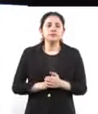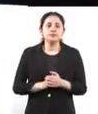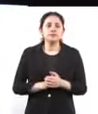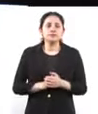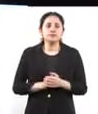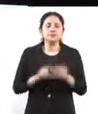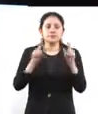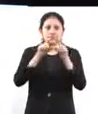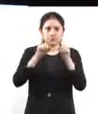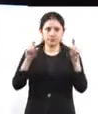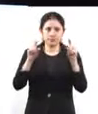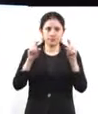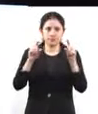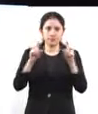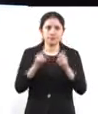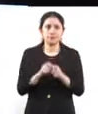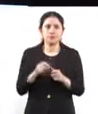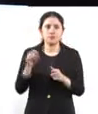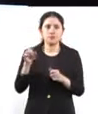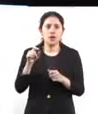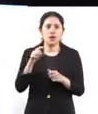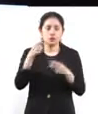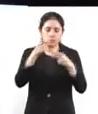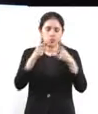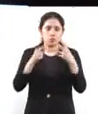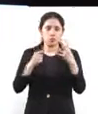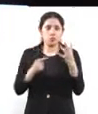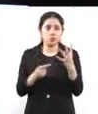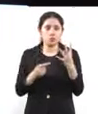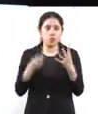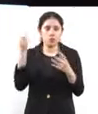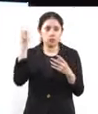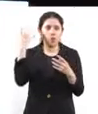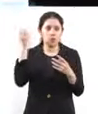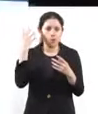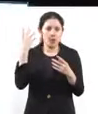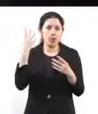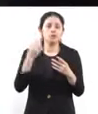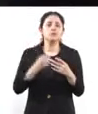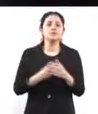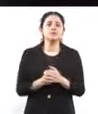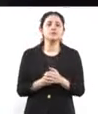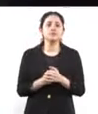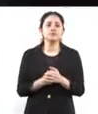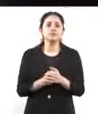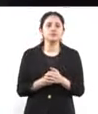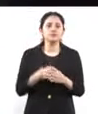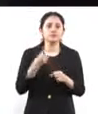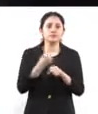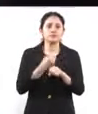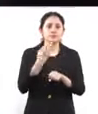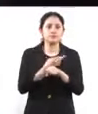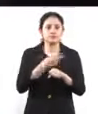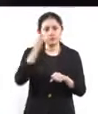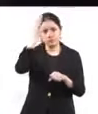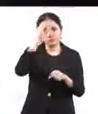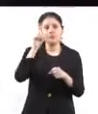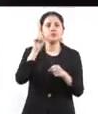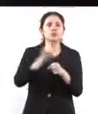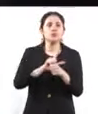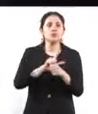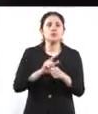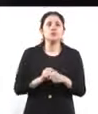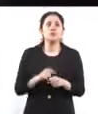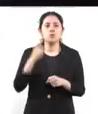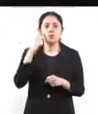estos son los eventos que a juicio de la Secretaría de Cultura. Es importante decirlo, esta es una